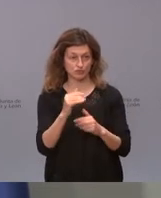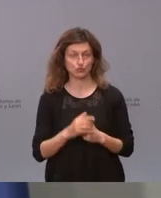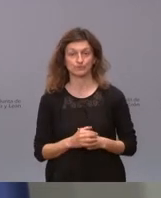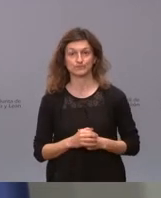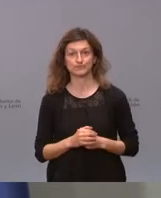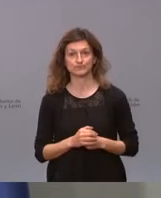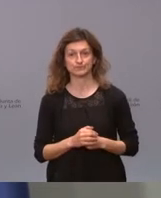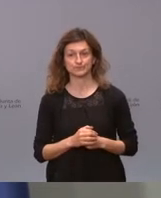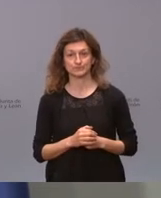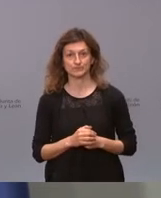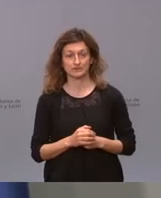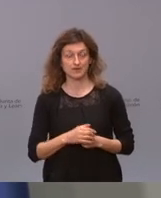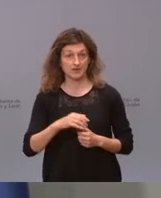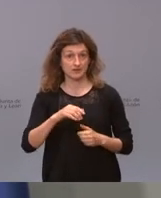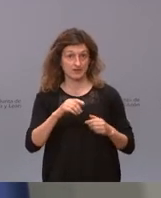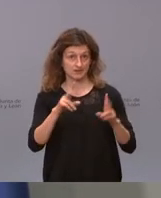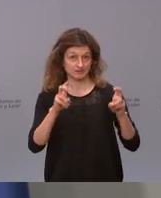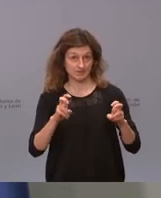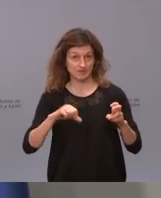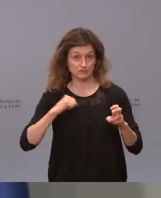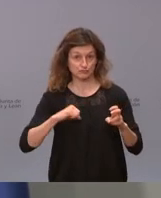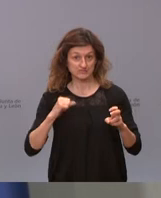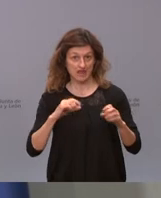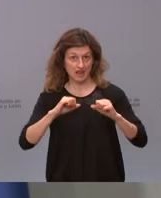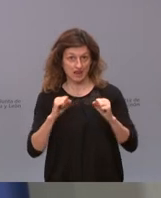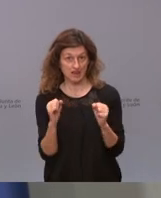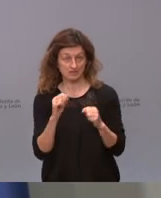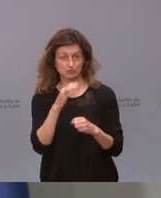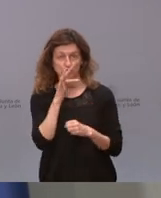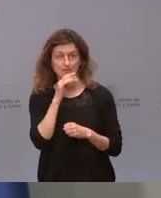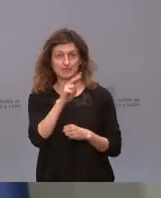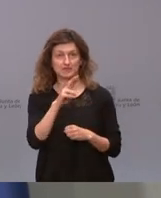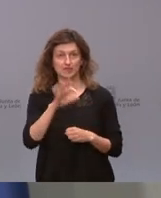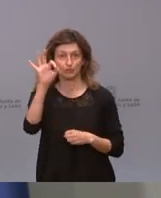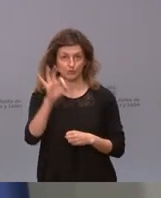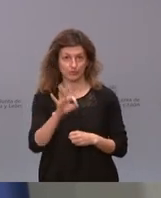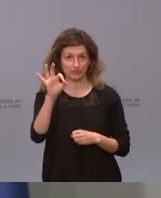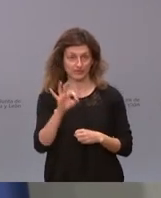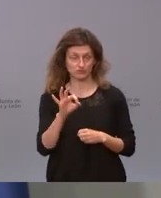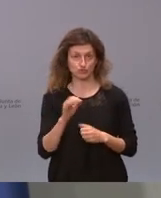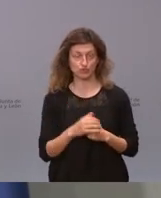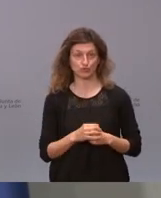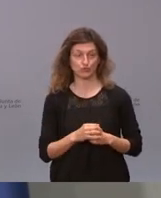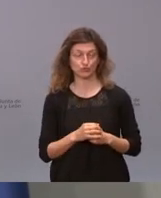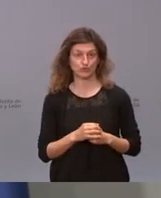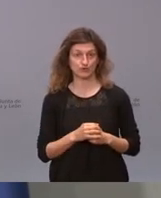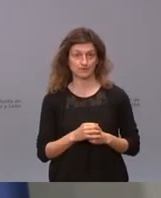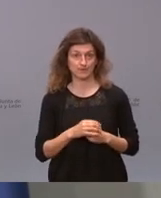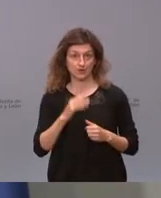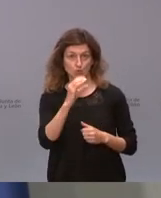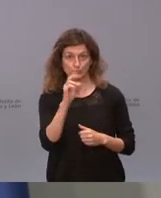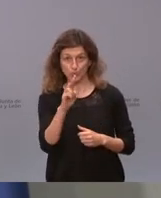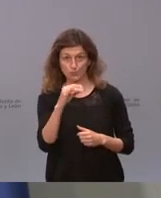los niveles de hospitalización, pero aún estamos por encima del 25% en la ocupación de nuestras unidades de cuidados